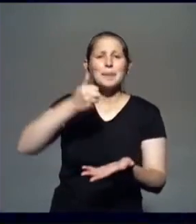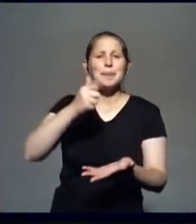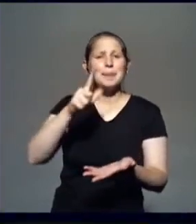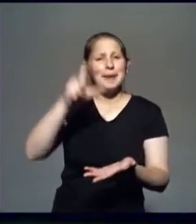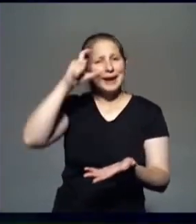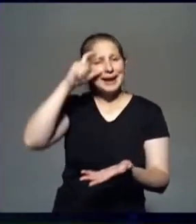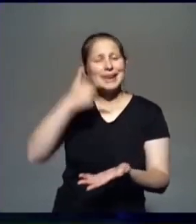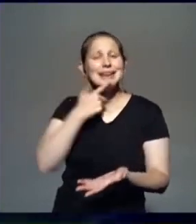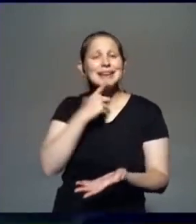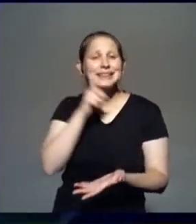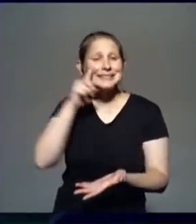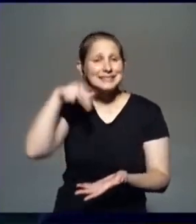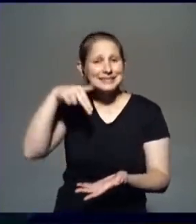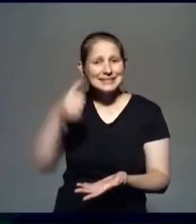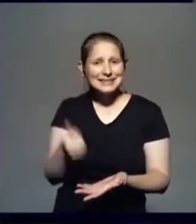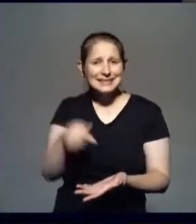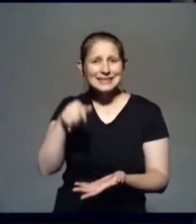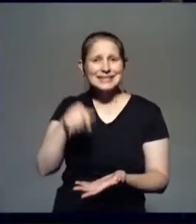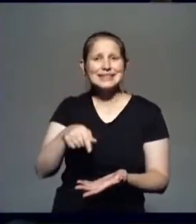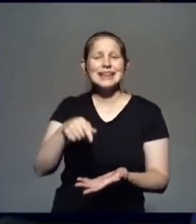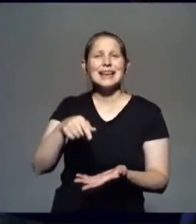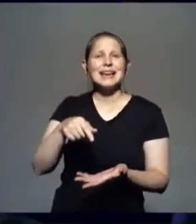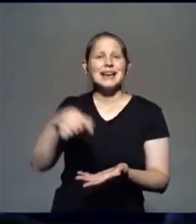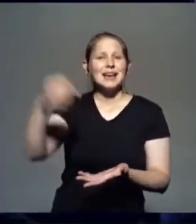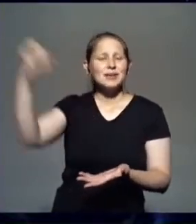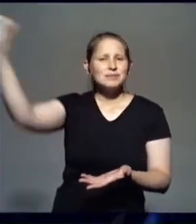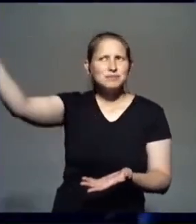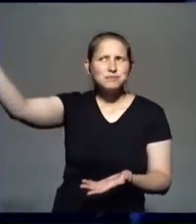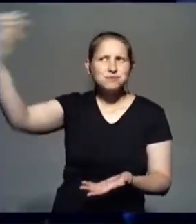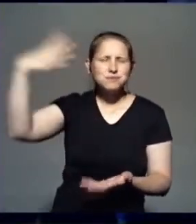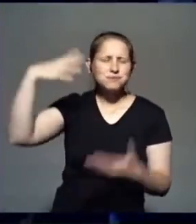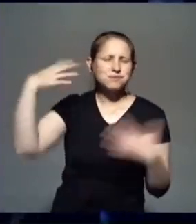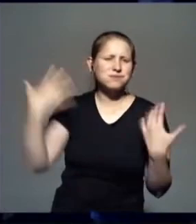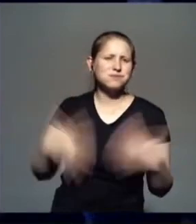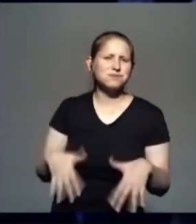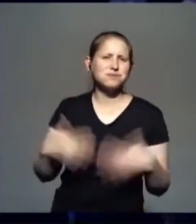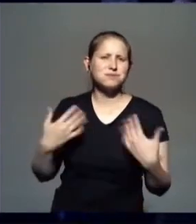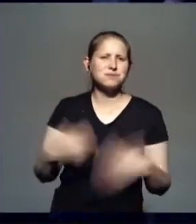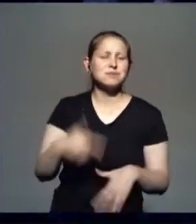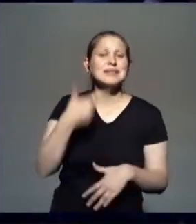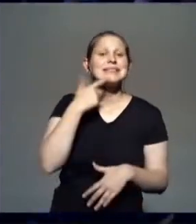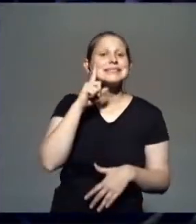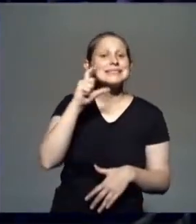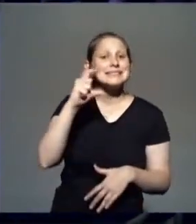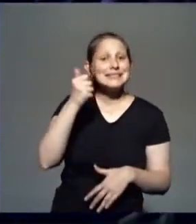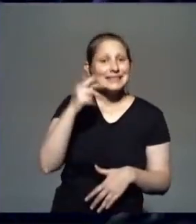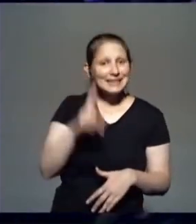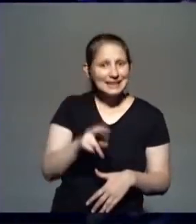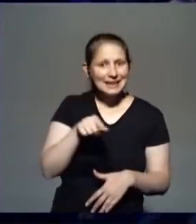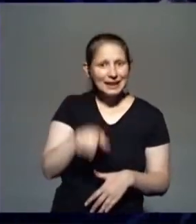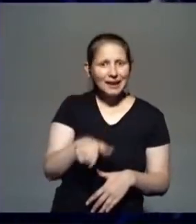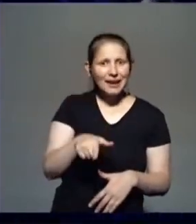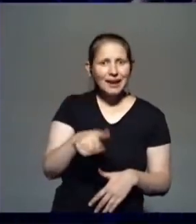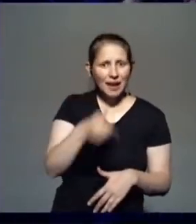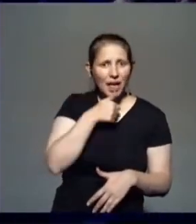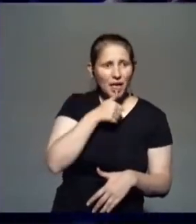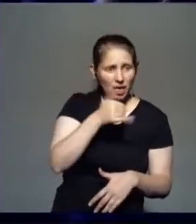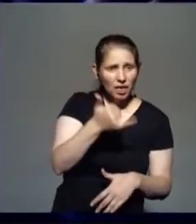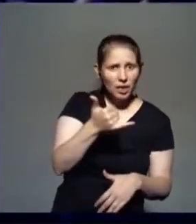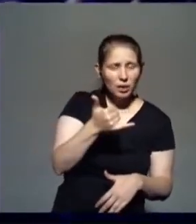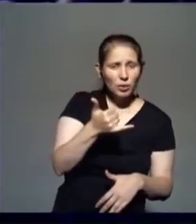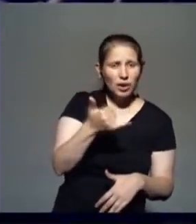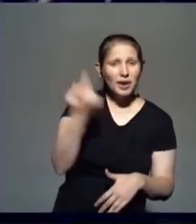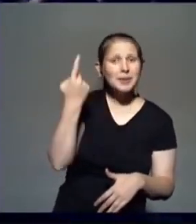Había agua en Sicar, pero ¿por qué iba a diez cuadras? Porque todos opinan